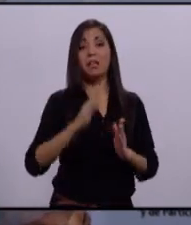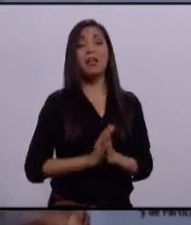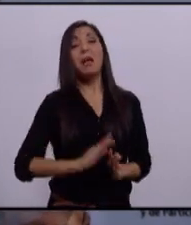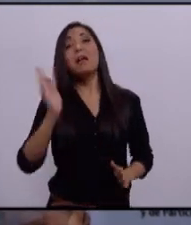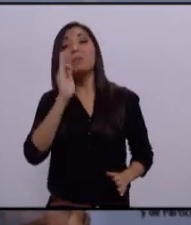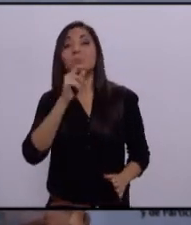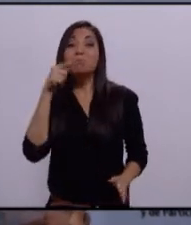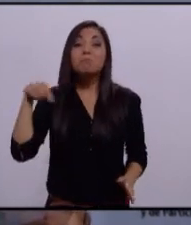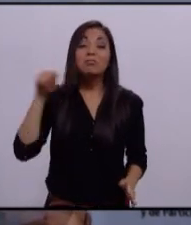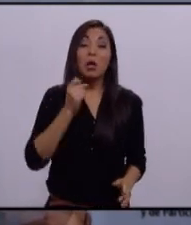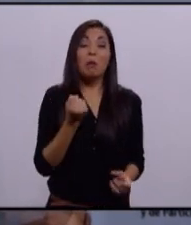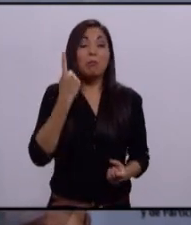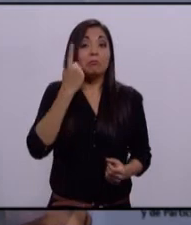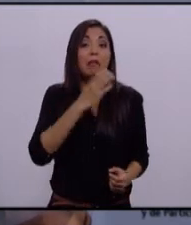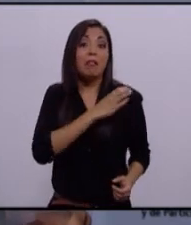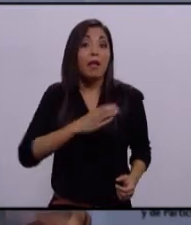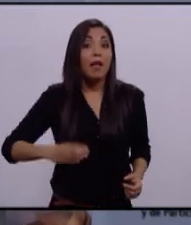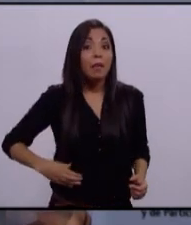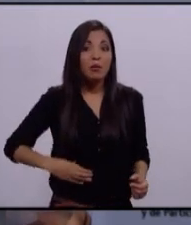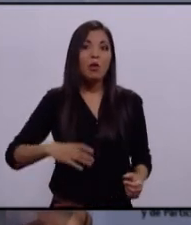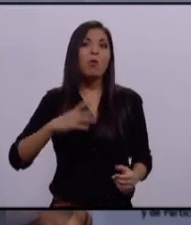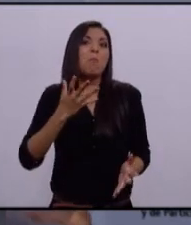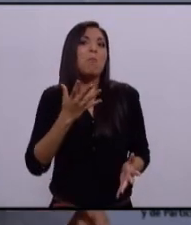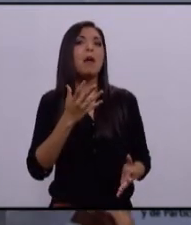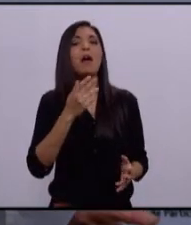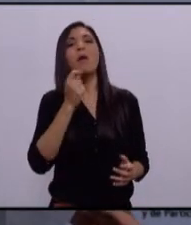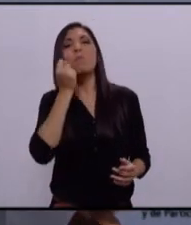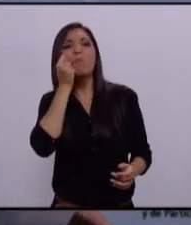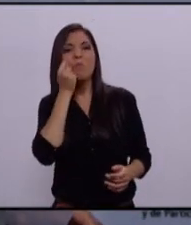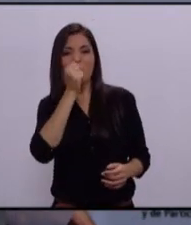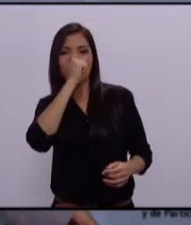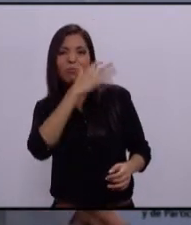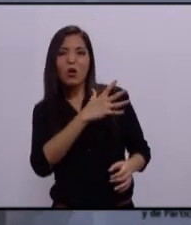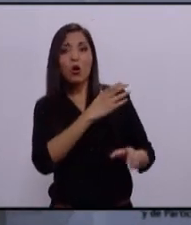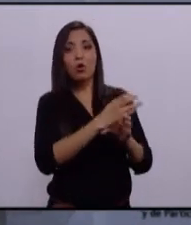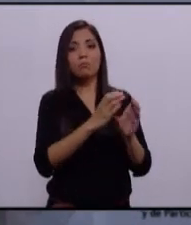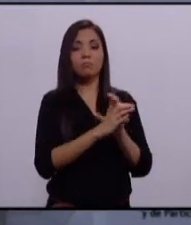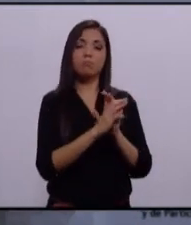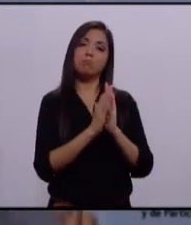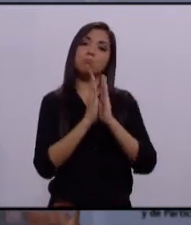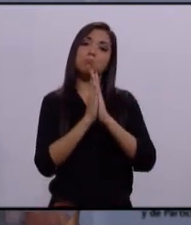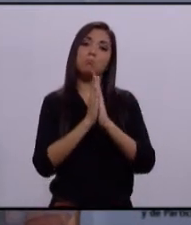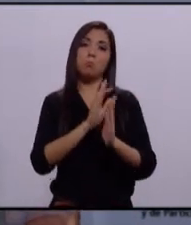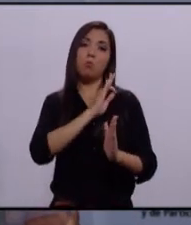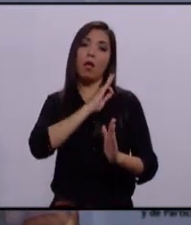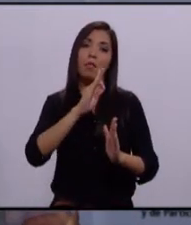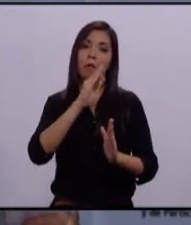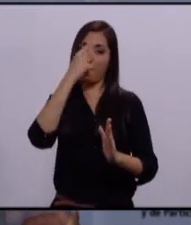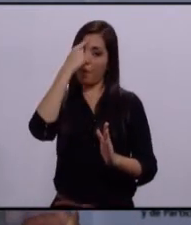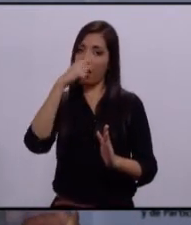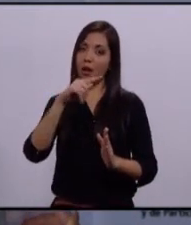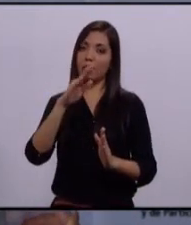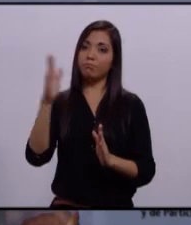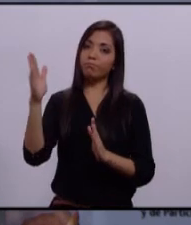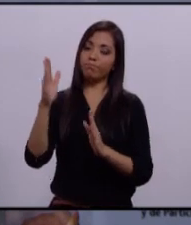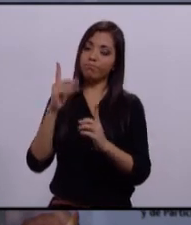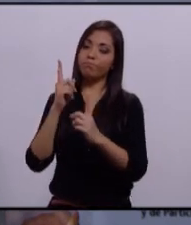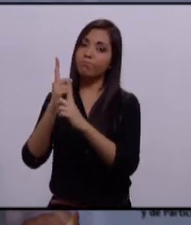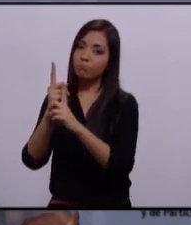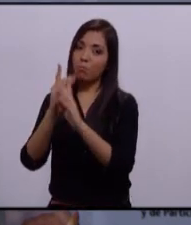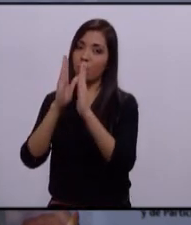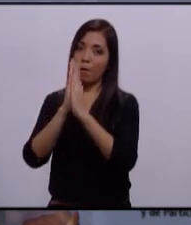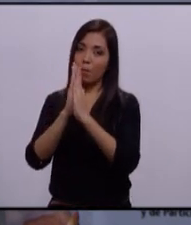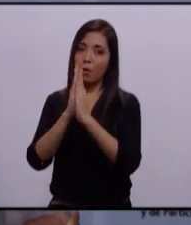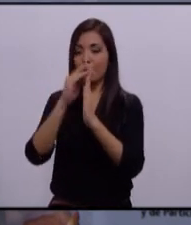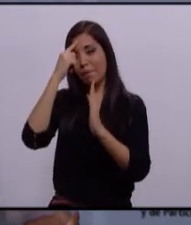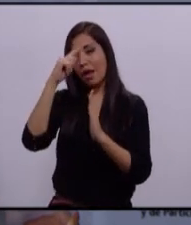caiga en expresiones de este tipo, el mismo reglamento le otorga las facultades a una servidora para intervenir, a